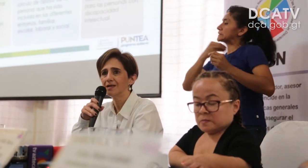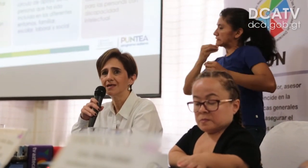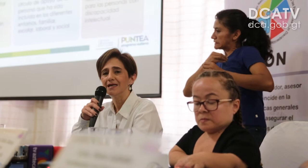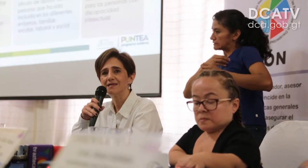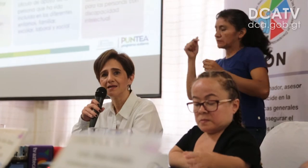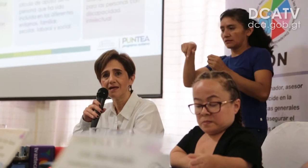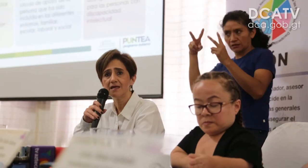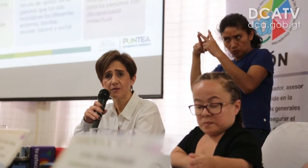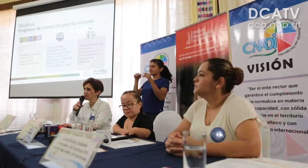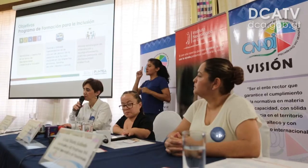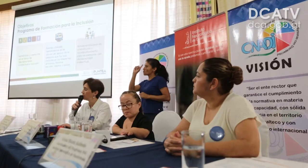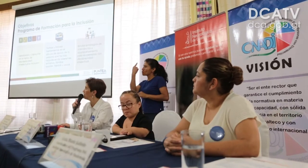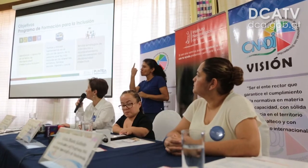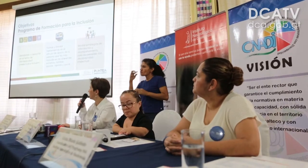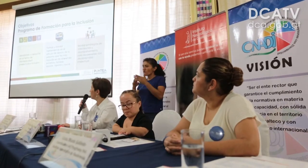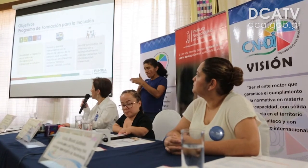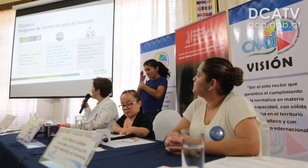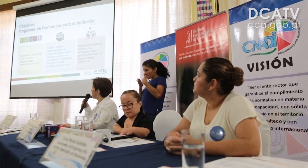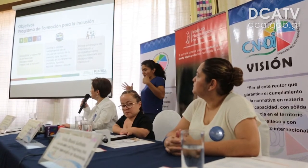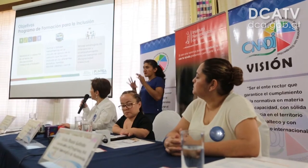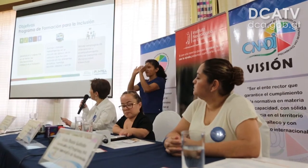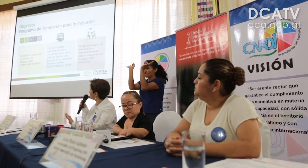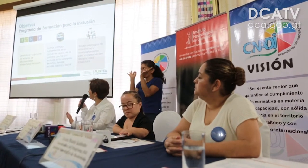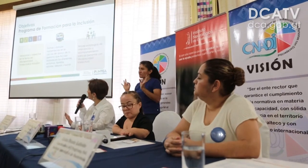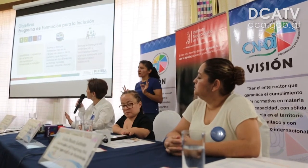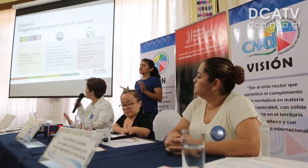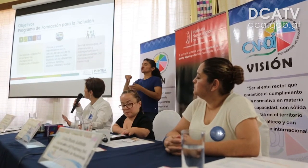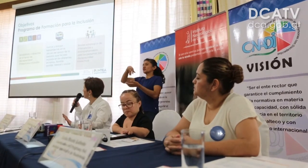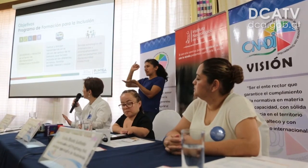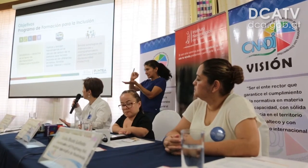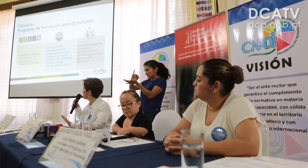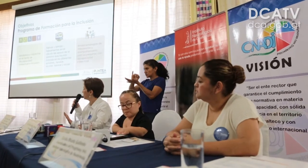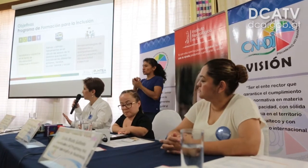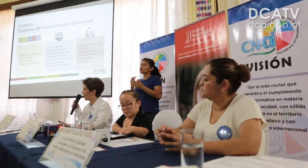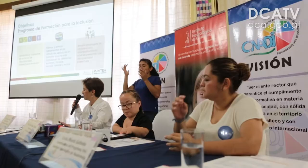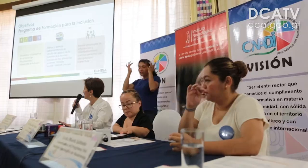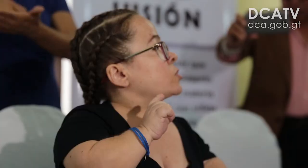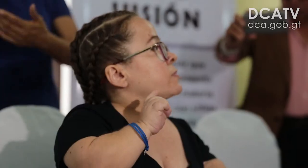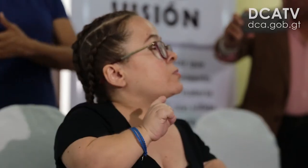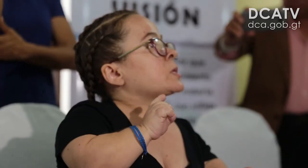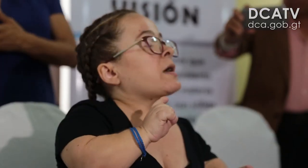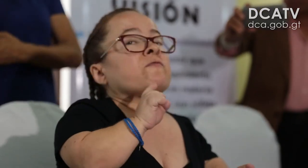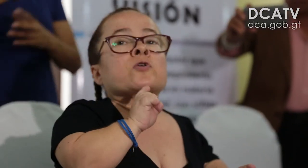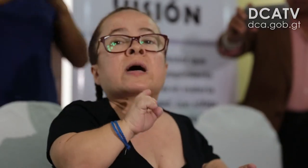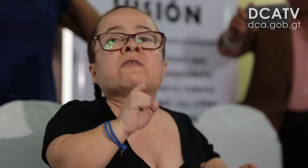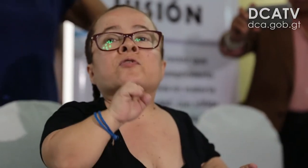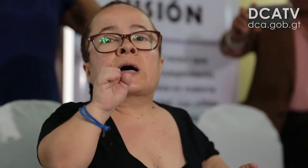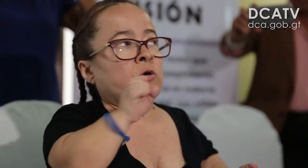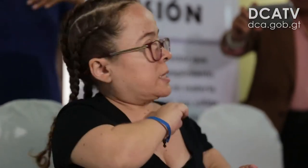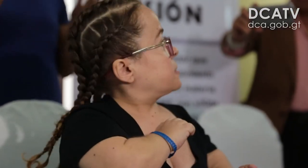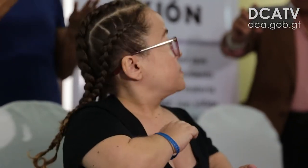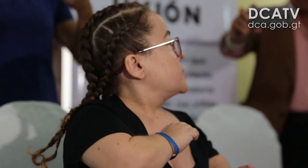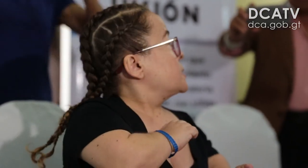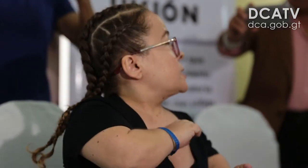convenio con esta institución. Y precisamente ese mismo día se va a inaugurar el primer taller en donde vamos a formar